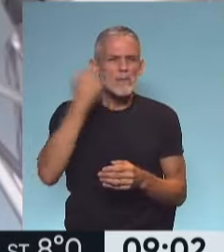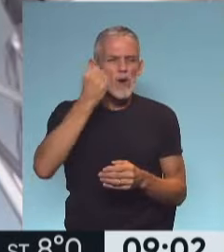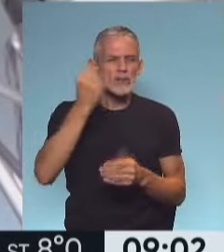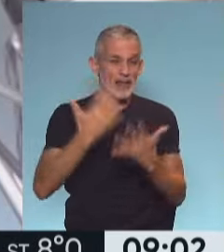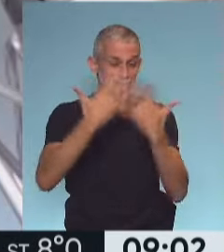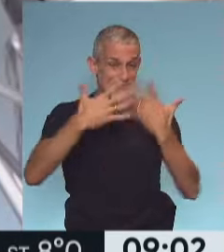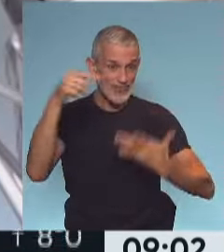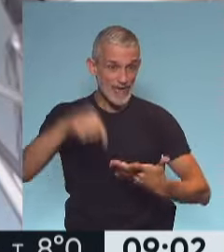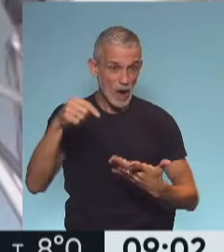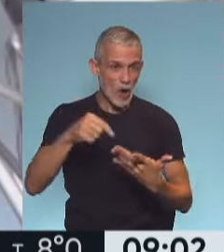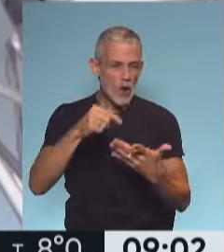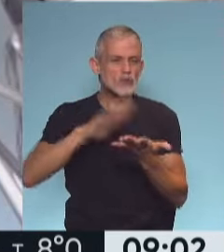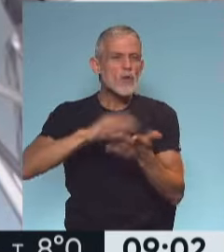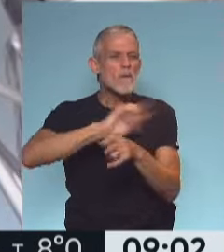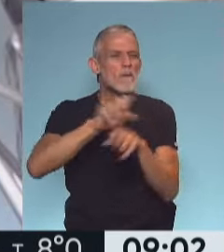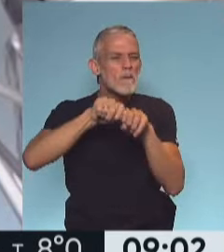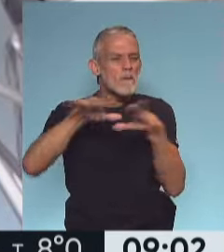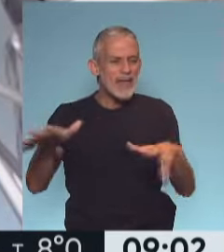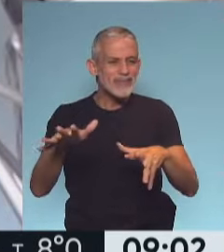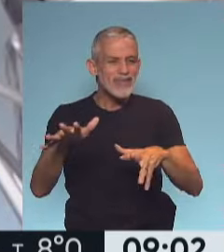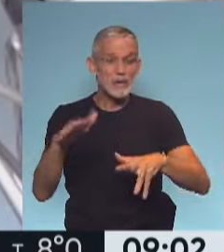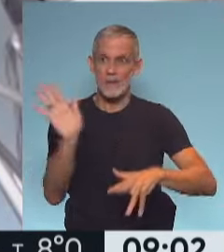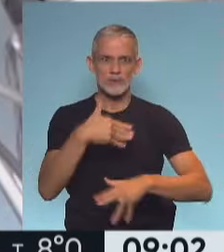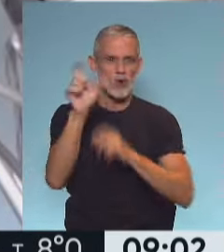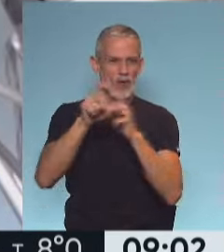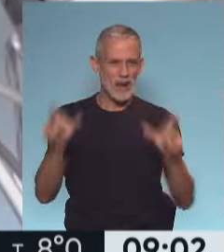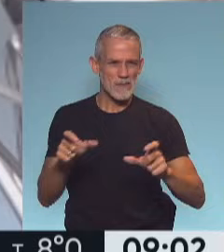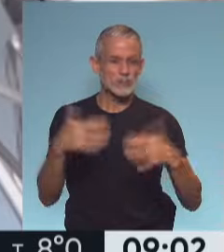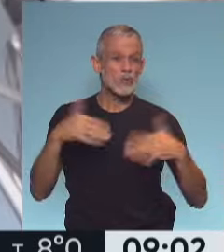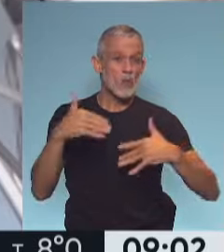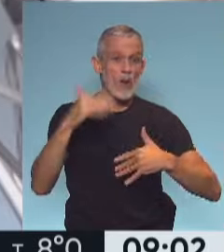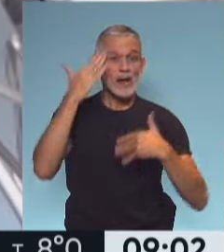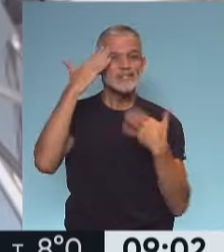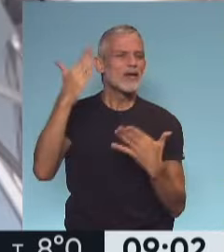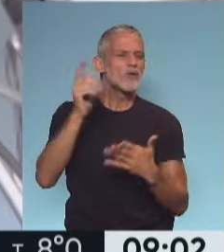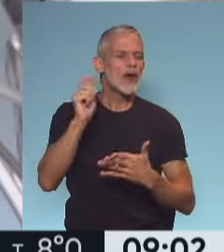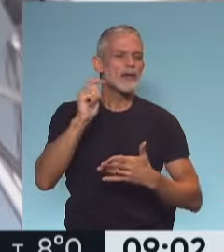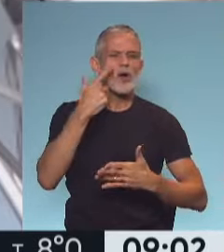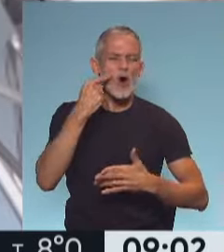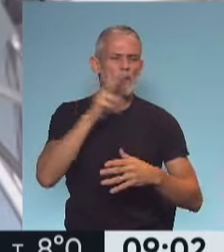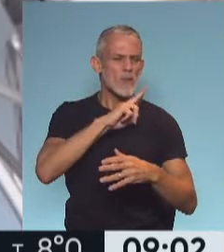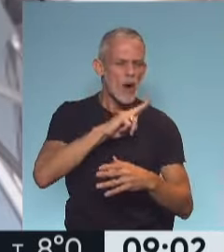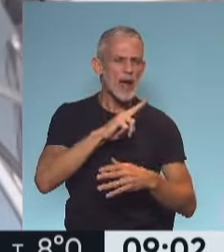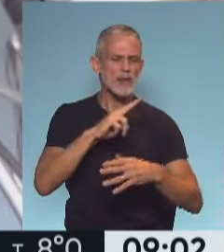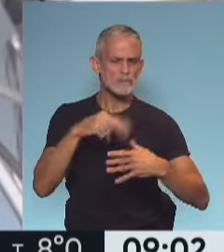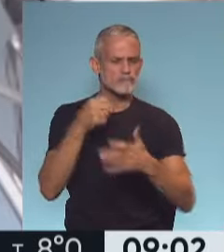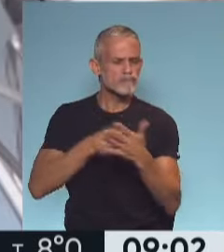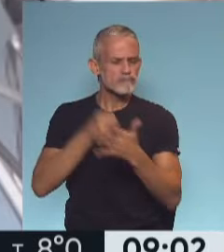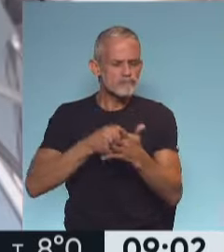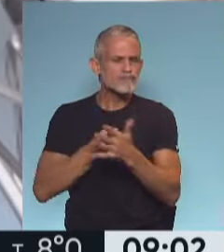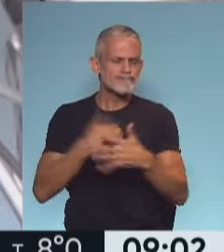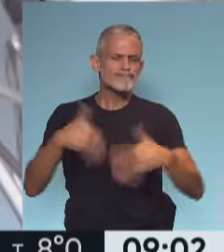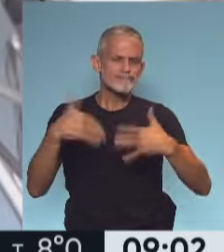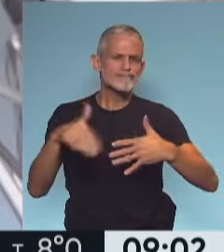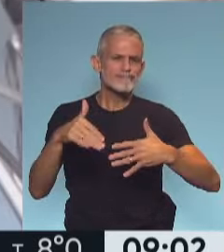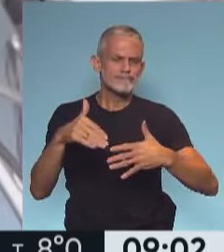marco de esta pandemia que aqueja a la humanidad por completo, es saludar a estos hombres y mujeres que tanto han hecho y que tanto